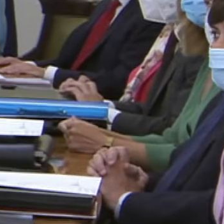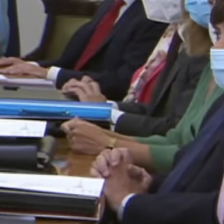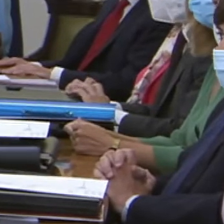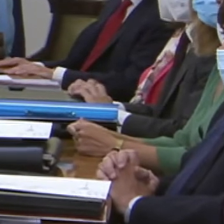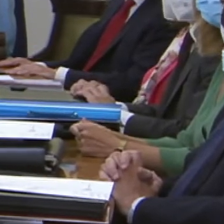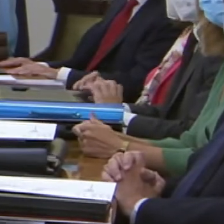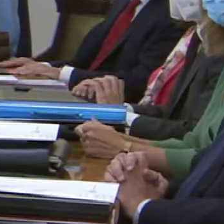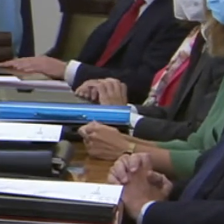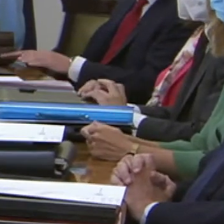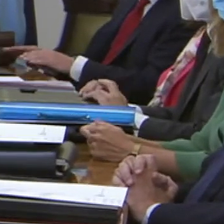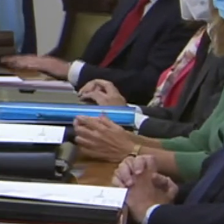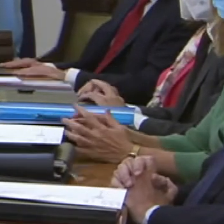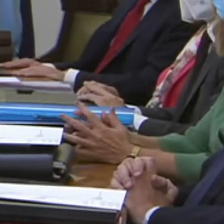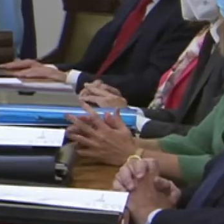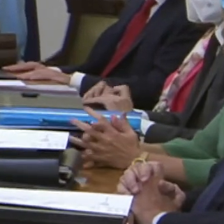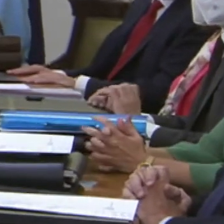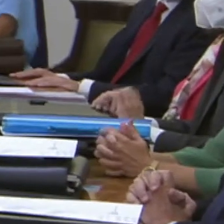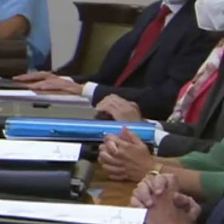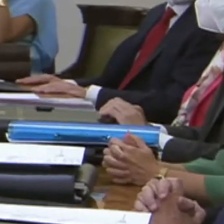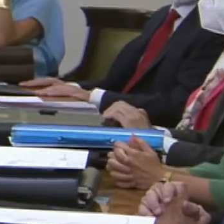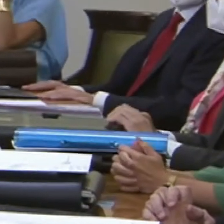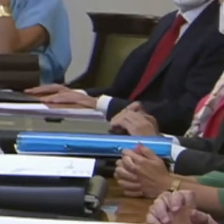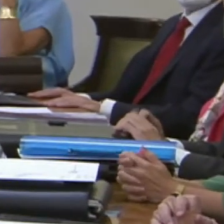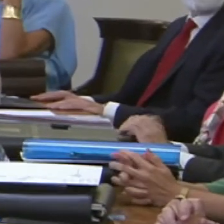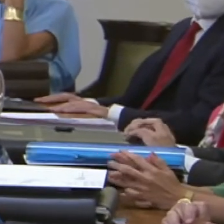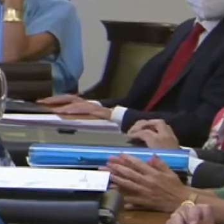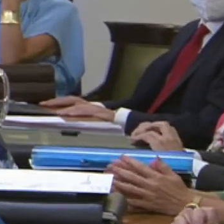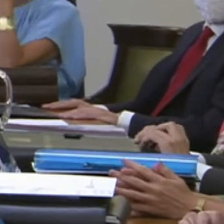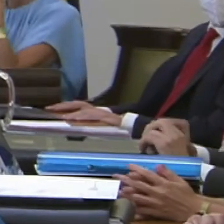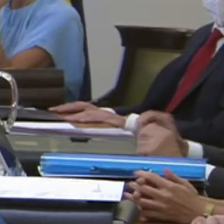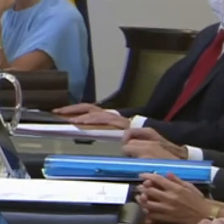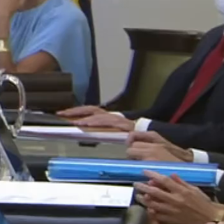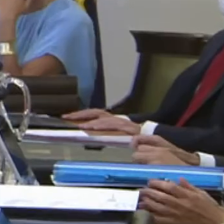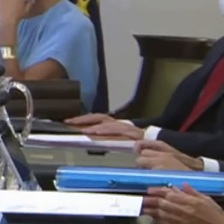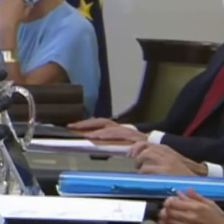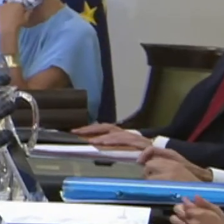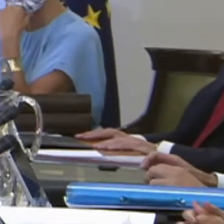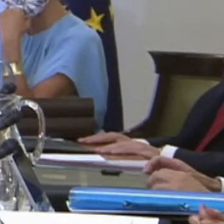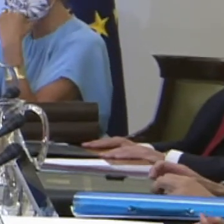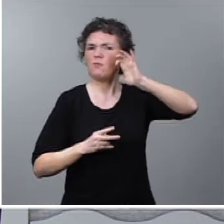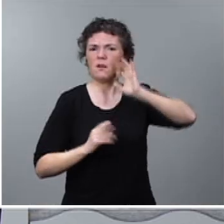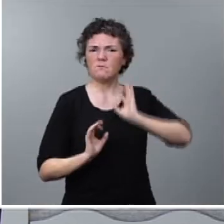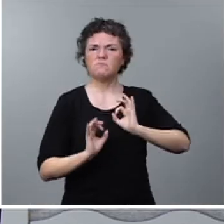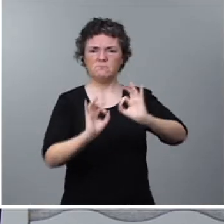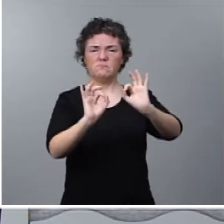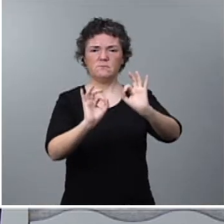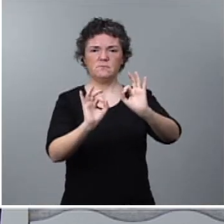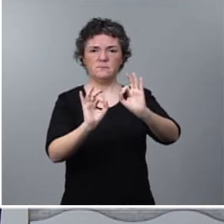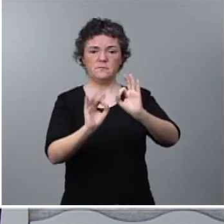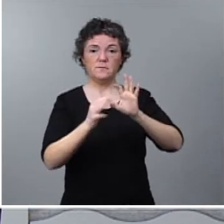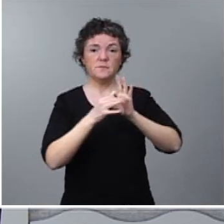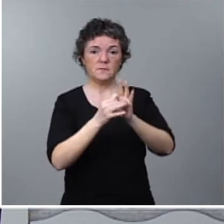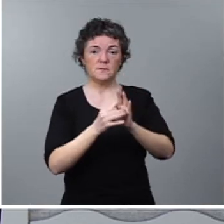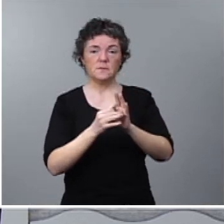con la palabra del presidente, que se comprometía este fin de semana a dar una respuesta extraordinaria a lo que se refiere a las exenciones